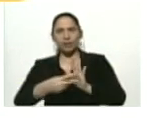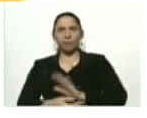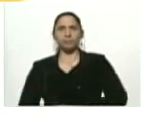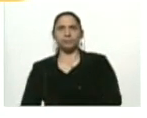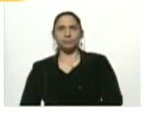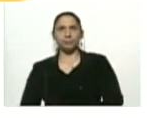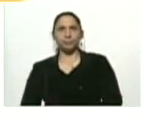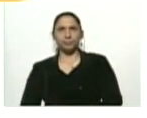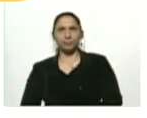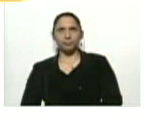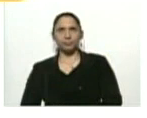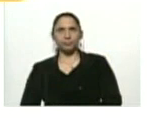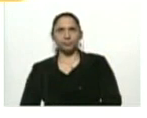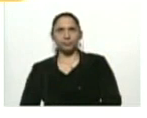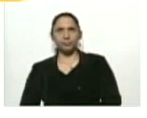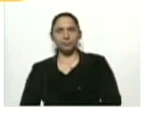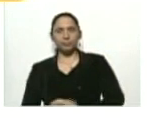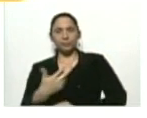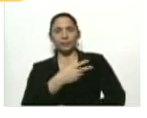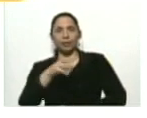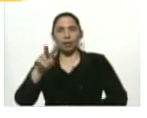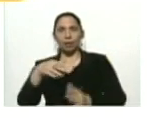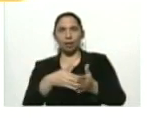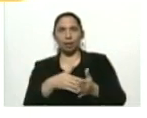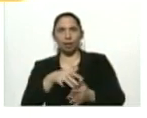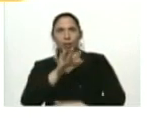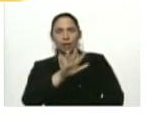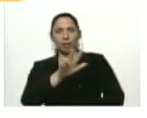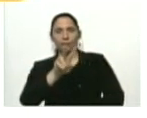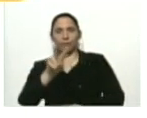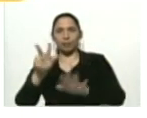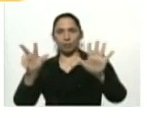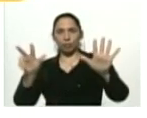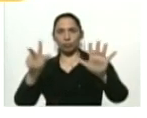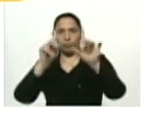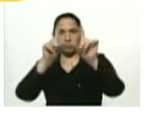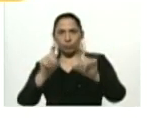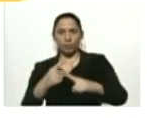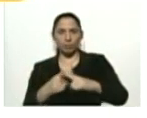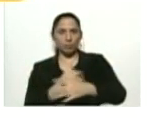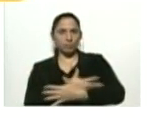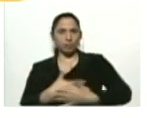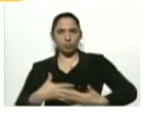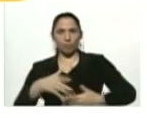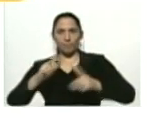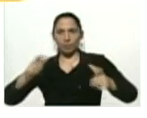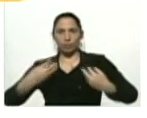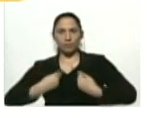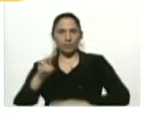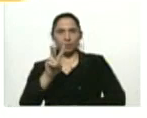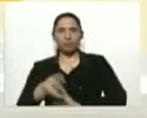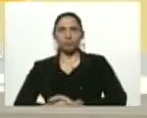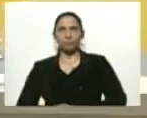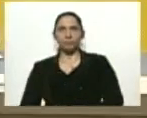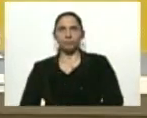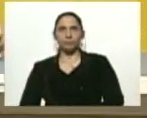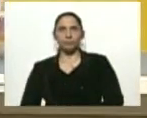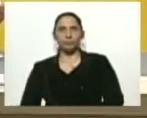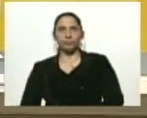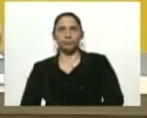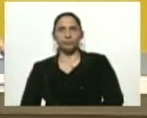32.528 pruebas por millón de habitantes.